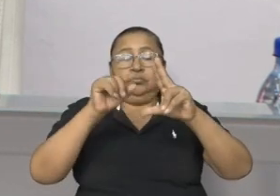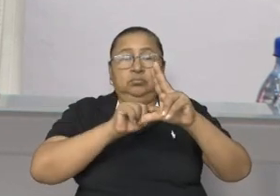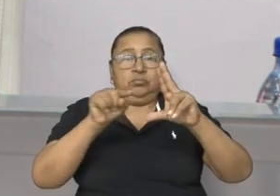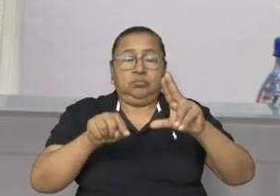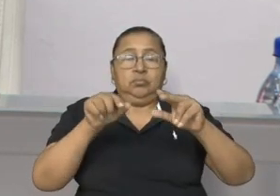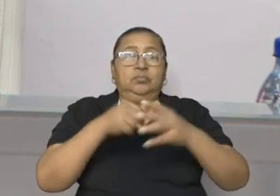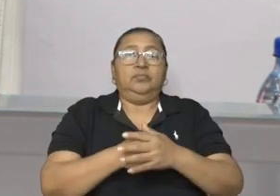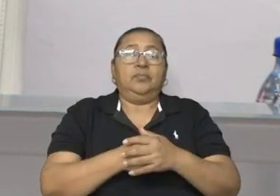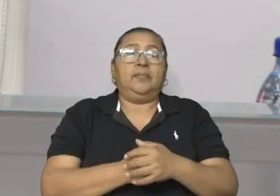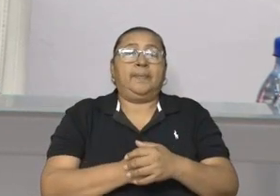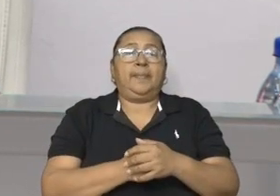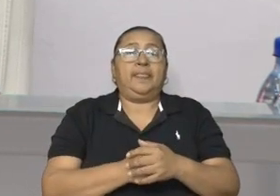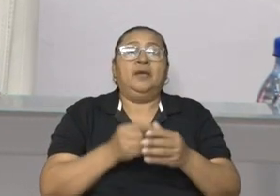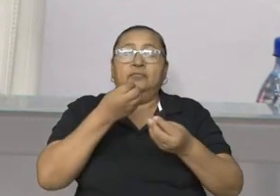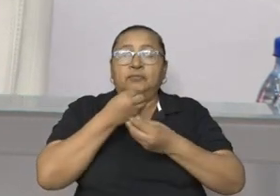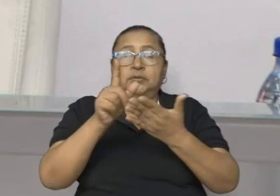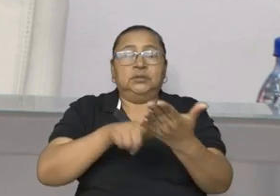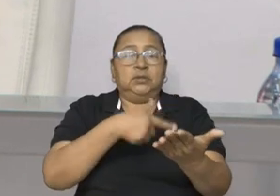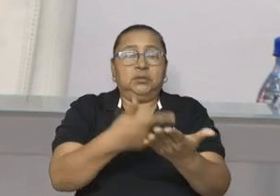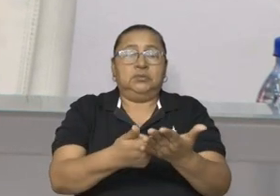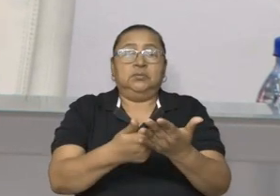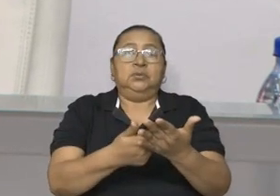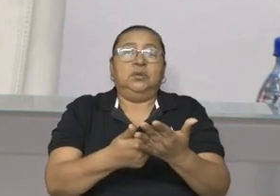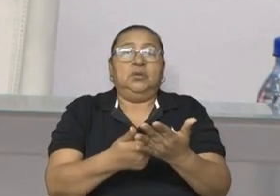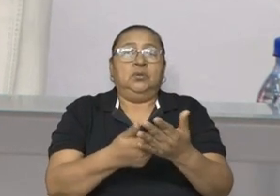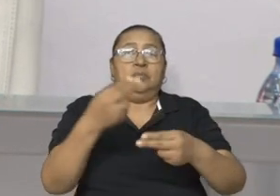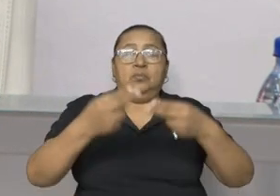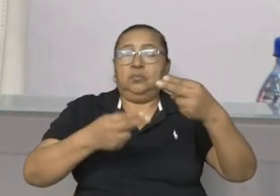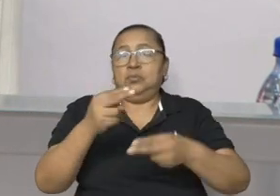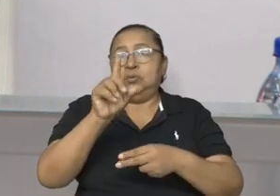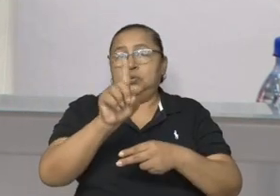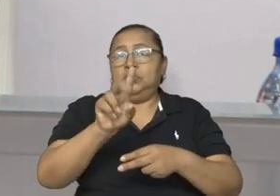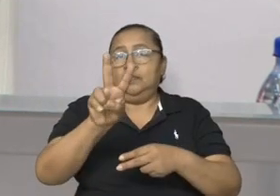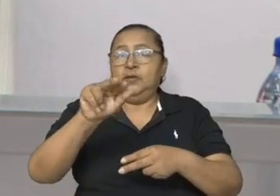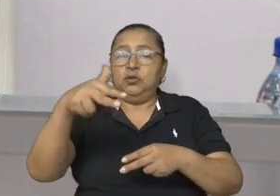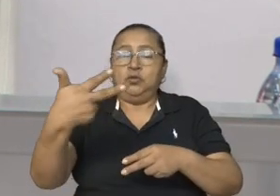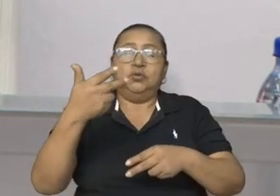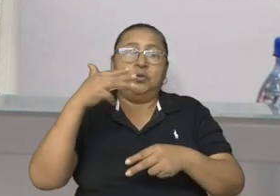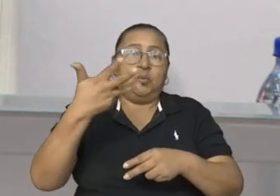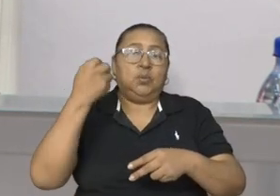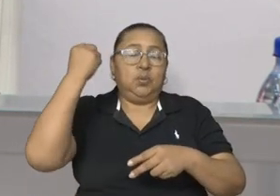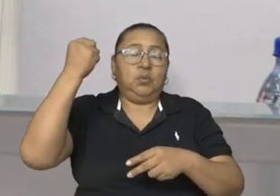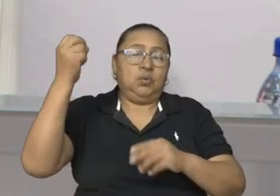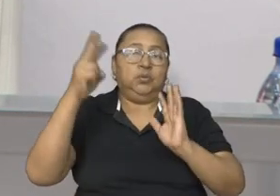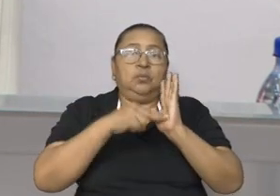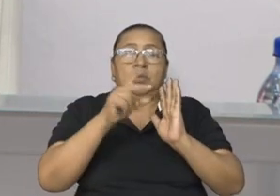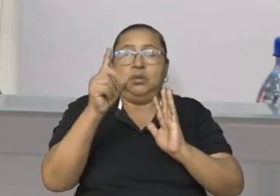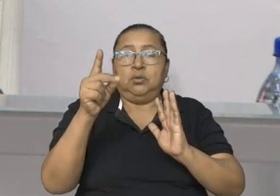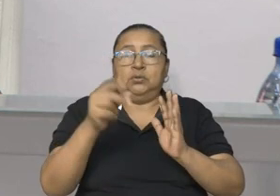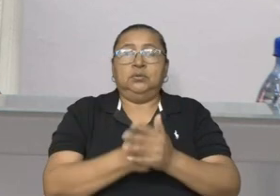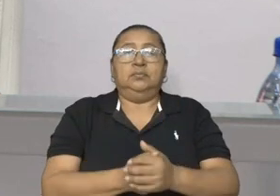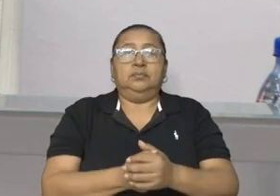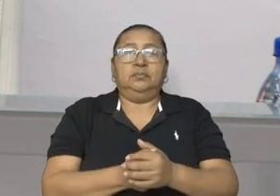Canal Interoceánico de Nicaragua, publicada en la Gaceta Diario Oficial número 128, el 9 de julio del 2012.